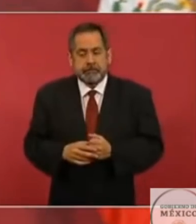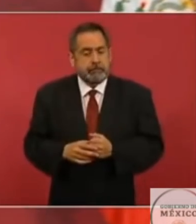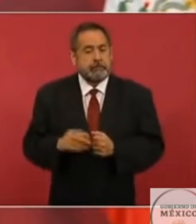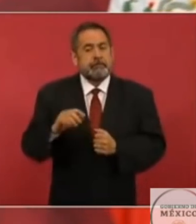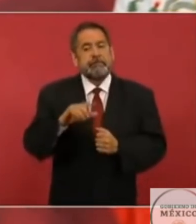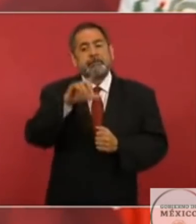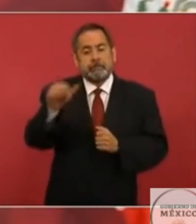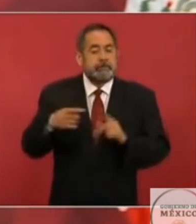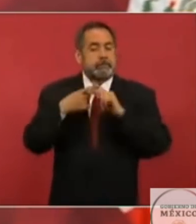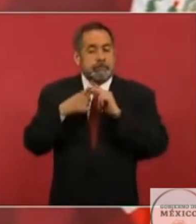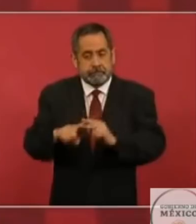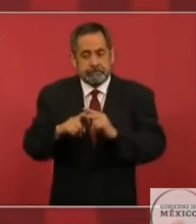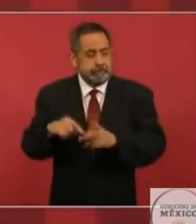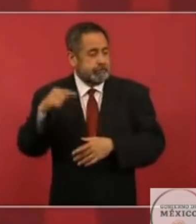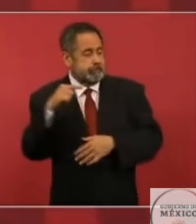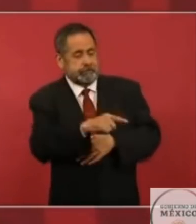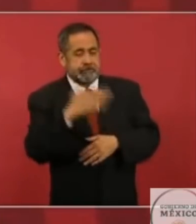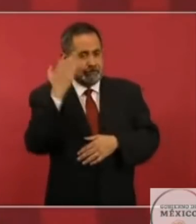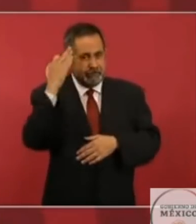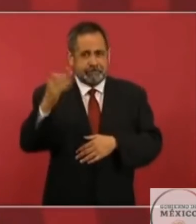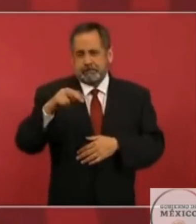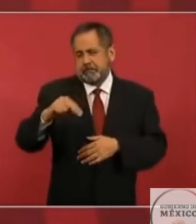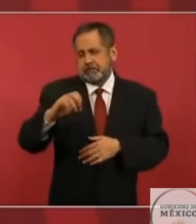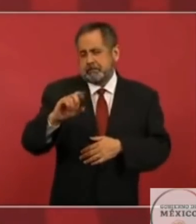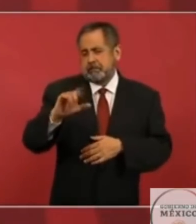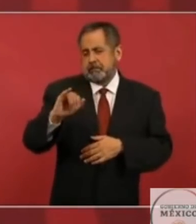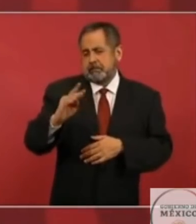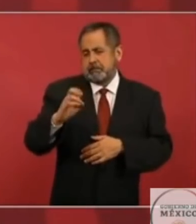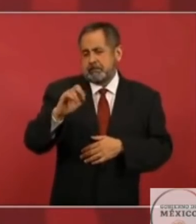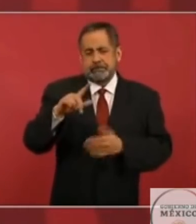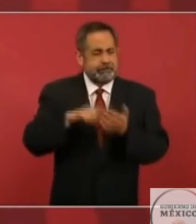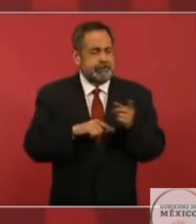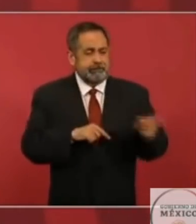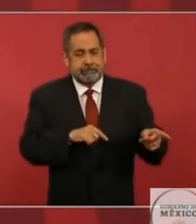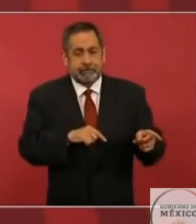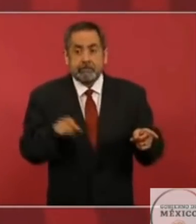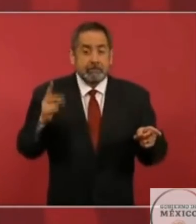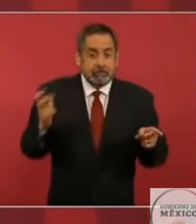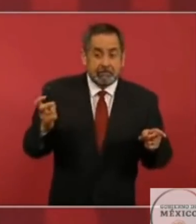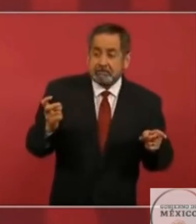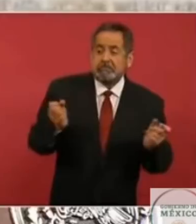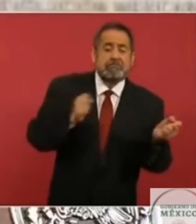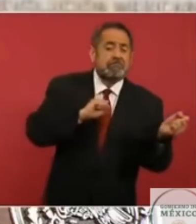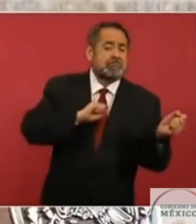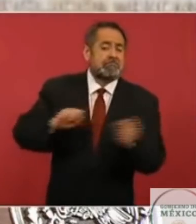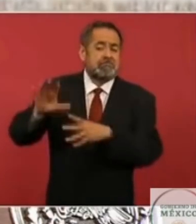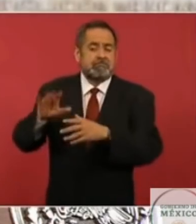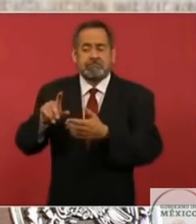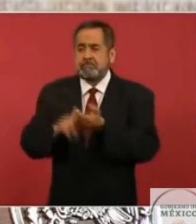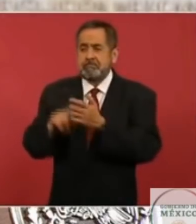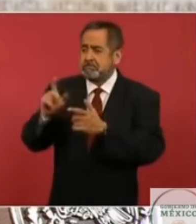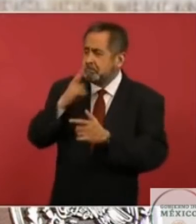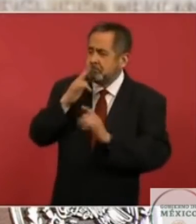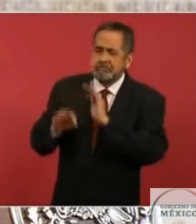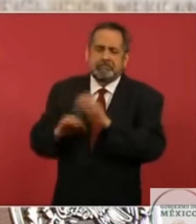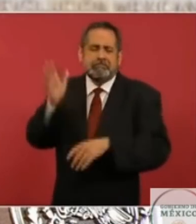inicia la política neoliberal se abandona toda la política hidráulica como se abandonó el